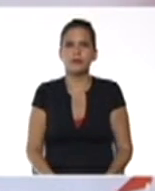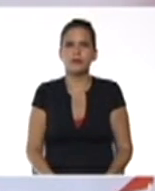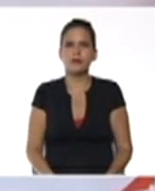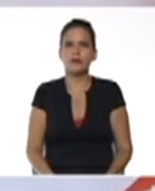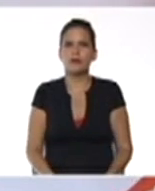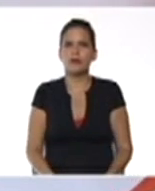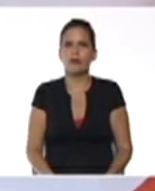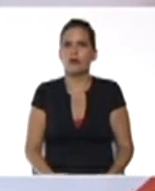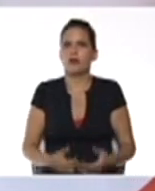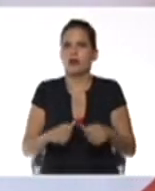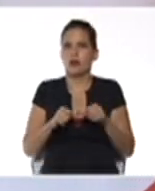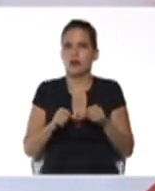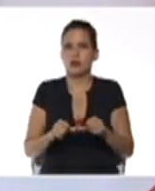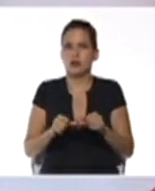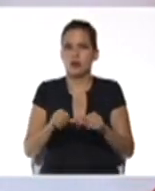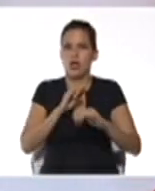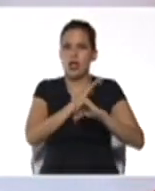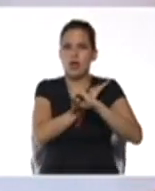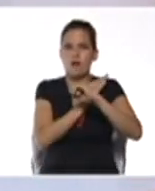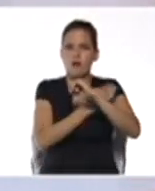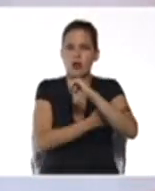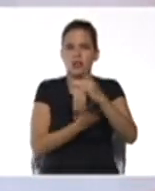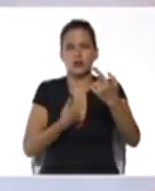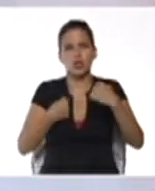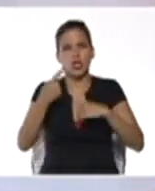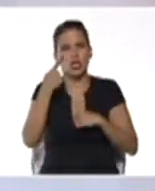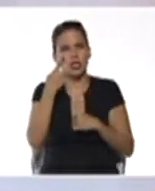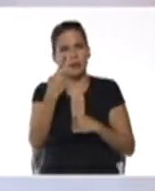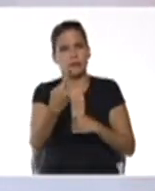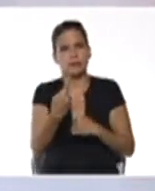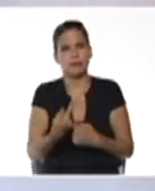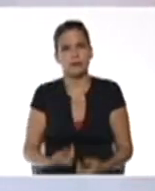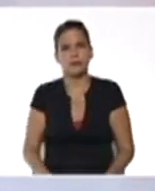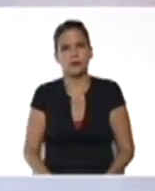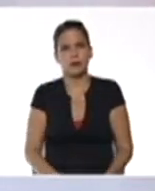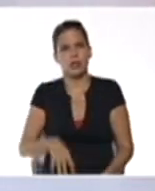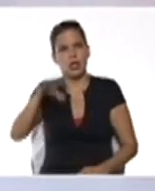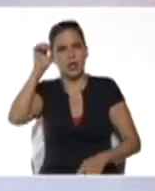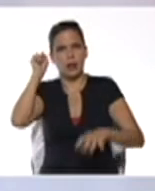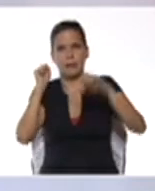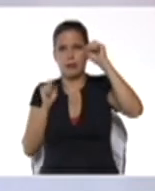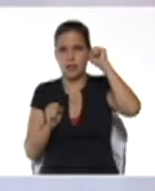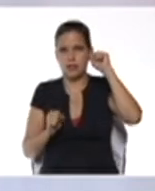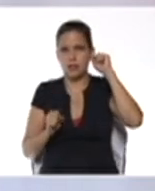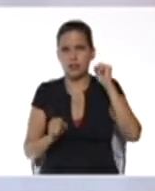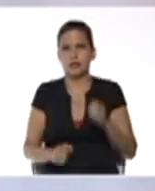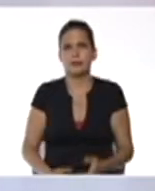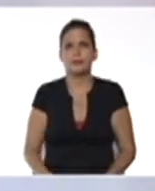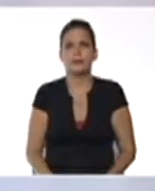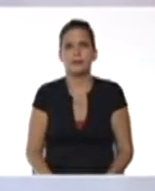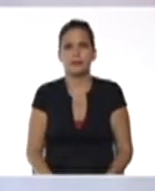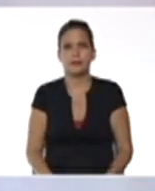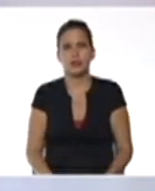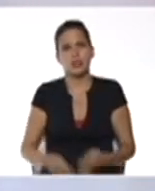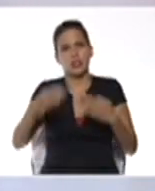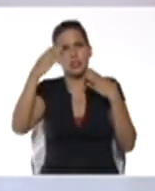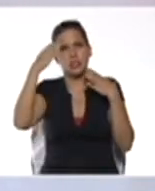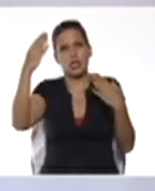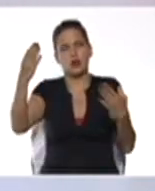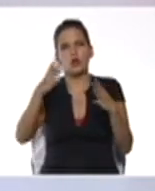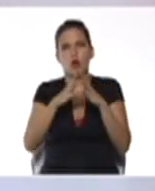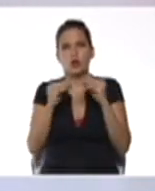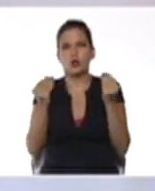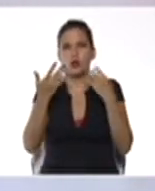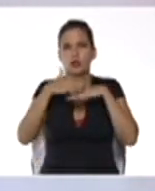la continuidad en el esfuerzo se está viendo reflejado en el aprendizaje académico saludos a todos los